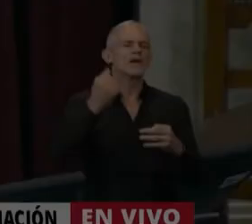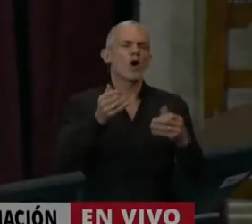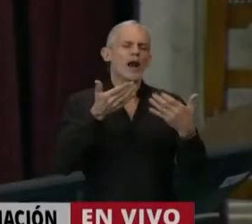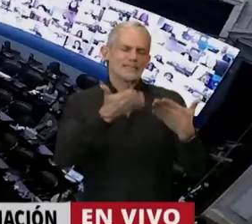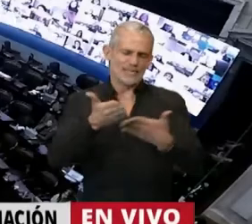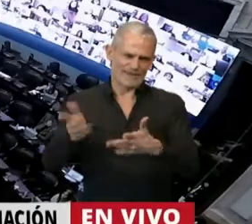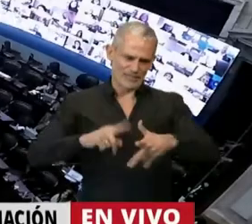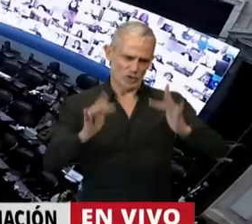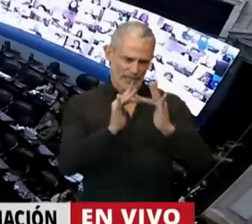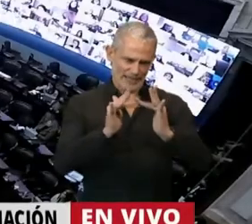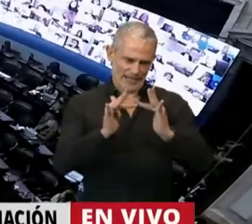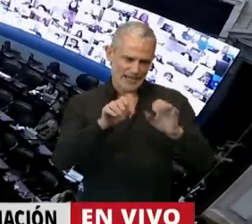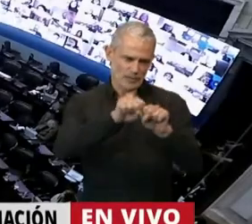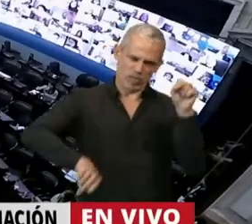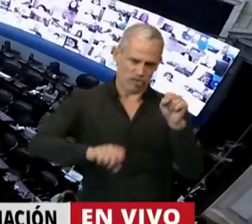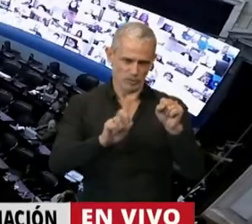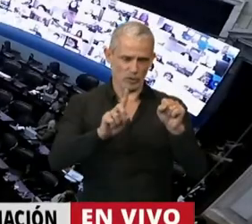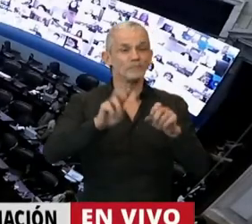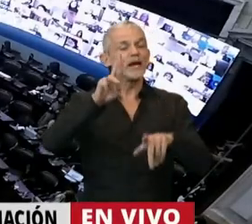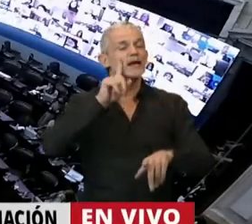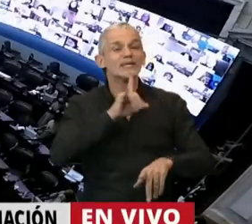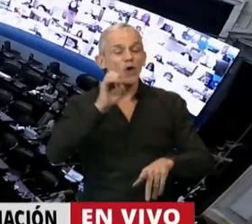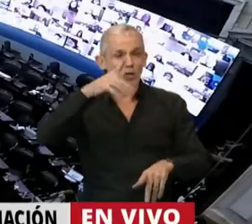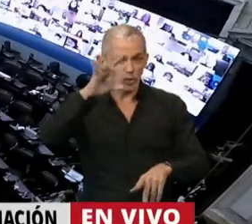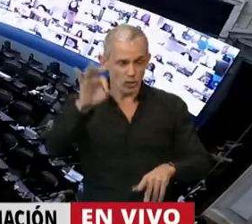Tiene la palabra el diputado Cristian Ritondo.